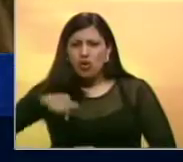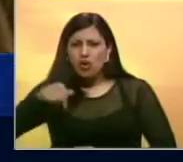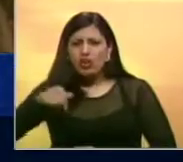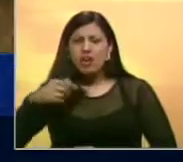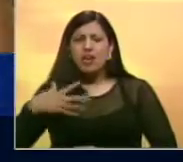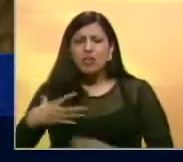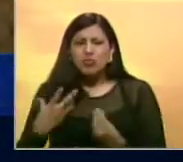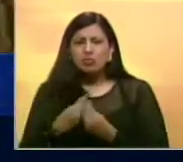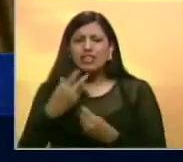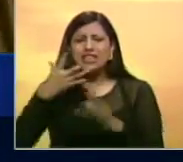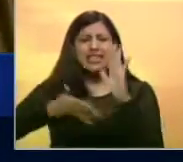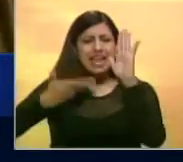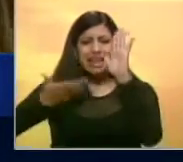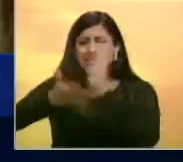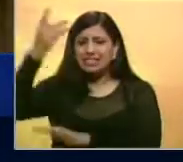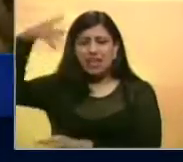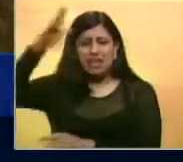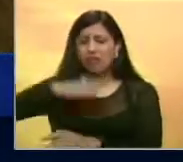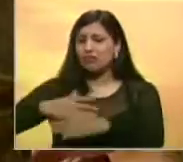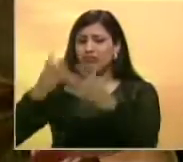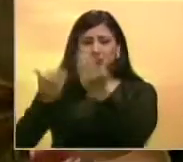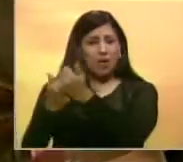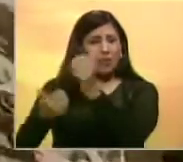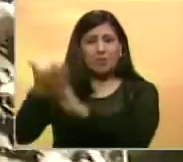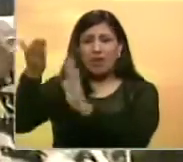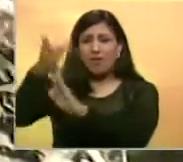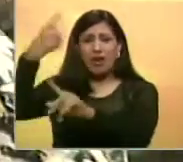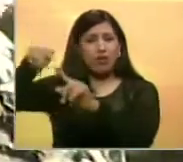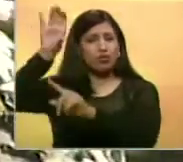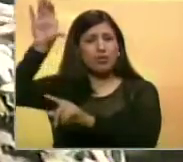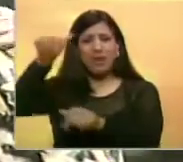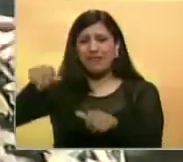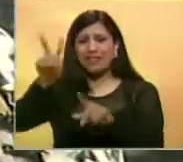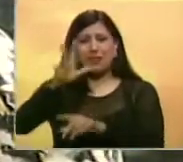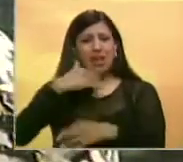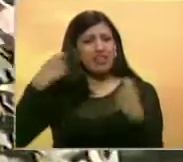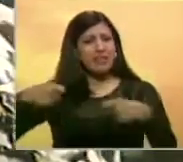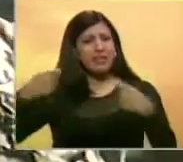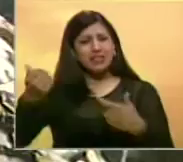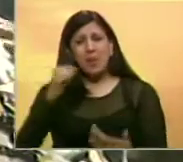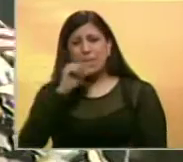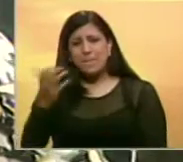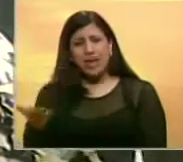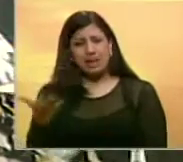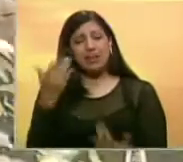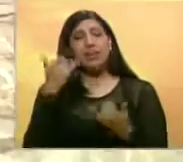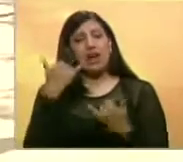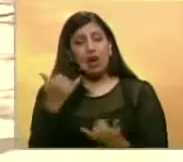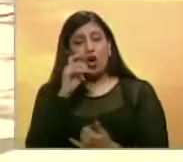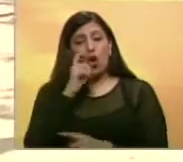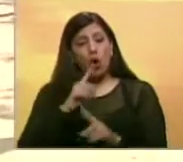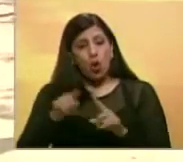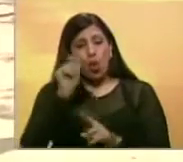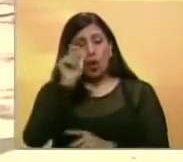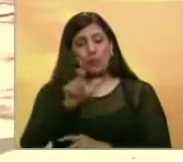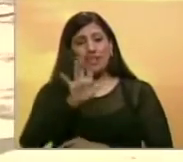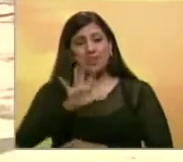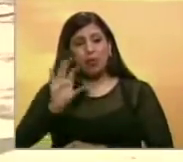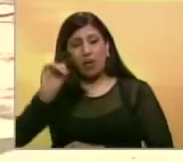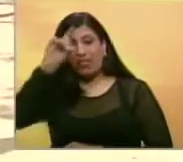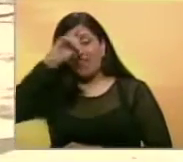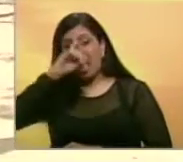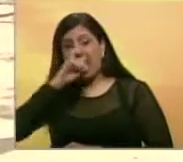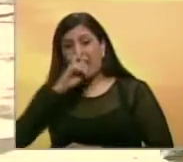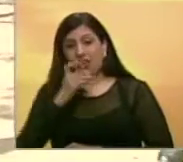los muchachos jóvenes se quieren ir, yo los apoyo que se vayan. En el sector Parcelas del Socorro, un hombre de 50 años de edad identificado como